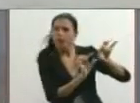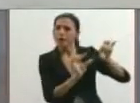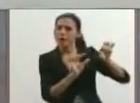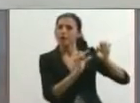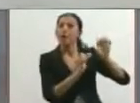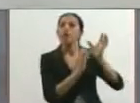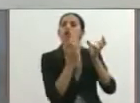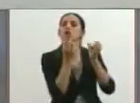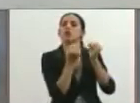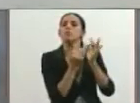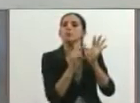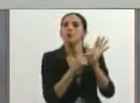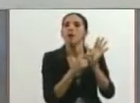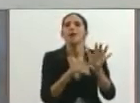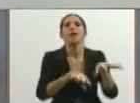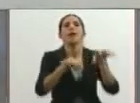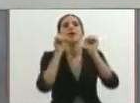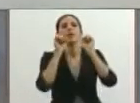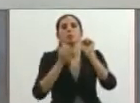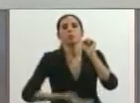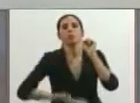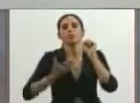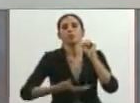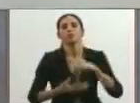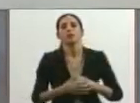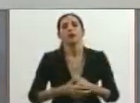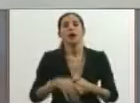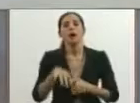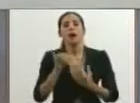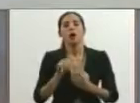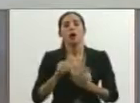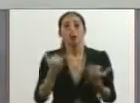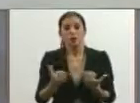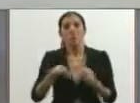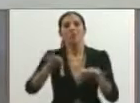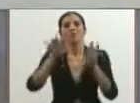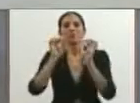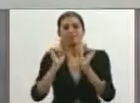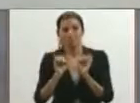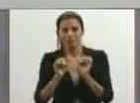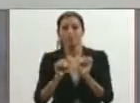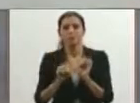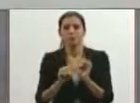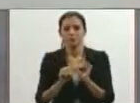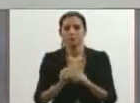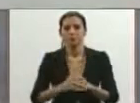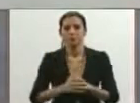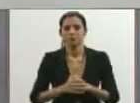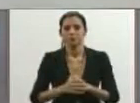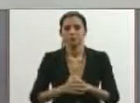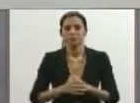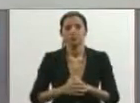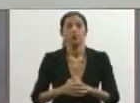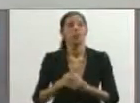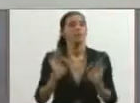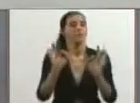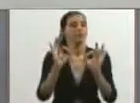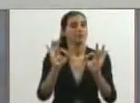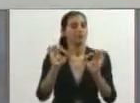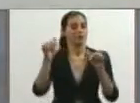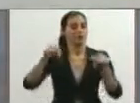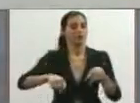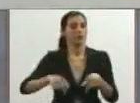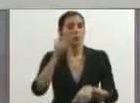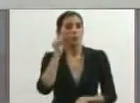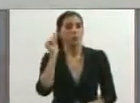Paradójicamente, esta situación está ayudando a entender, y sobre todo, sobre todo, al venezolano de